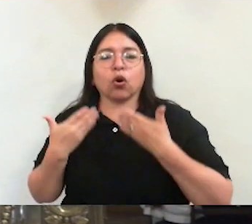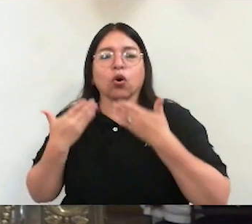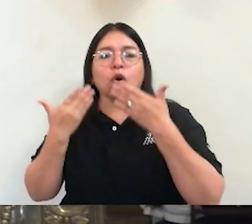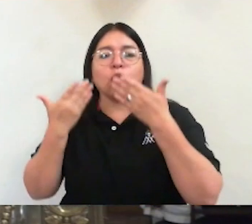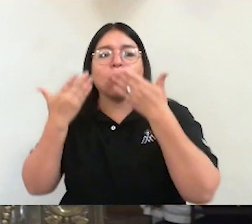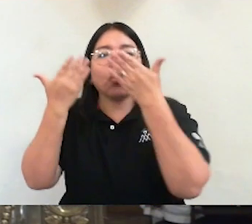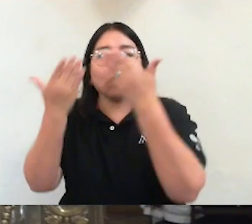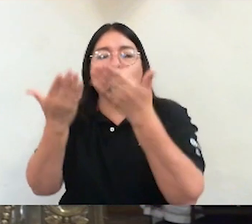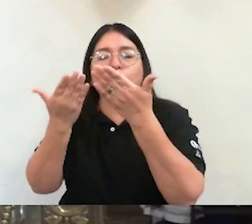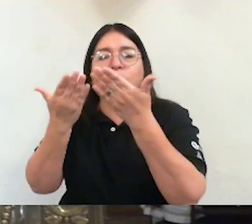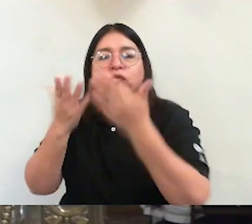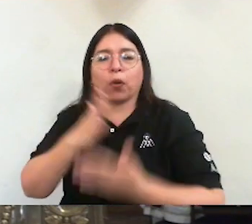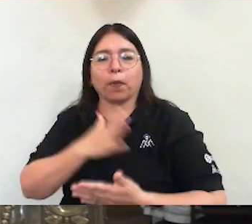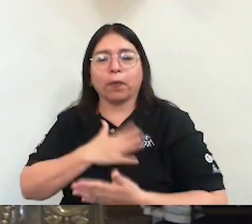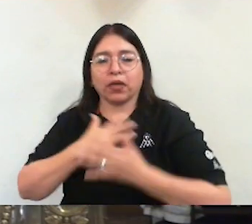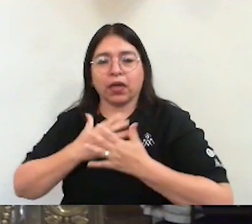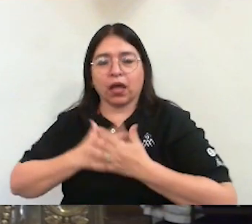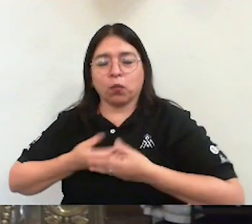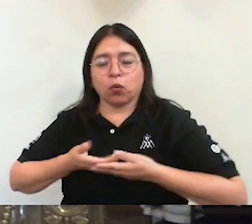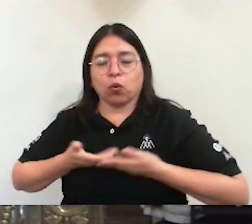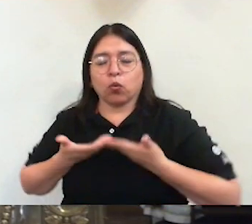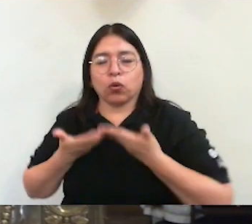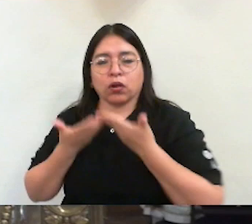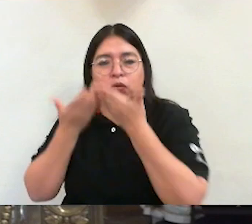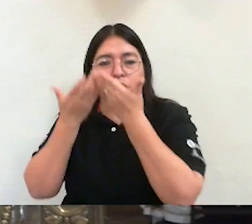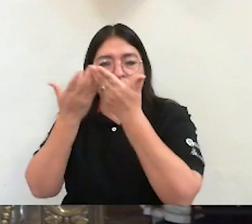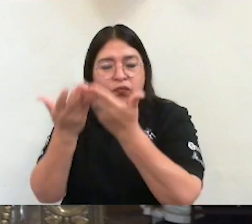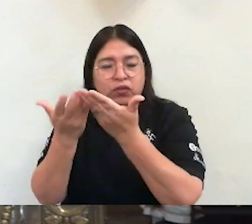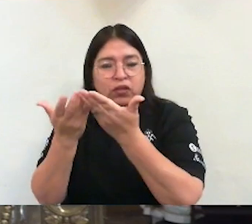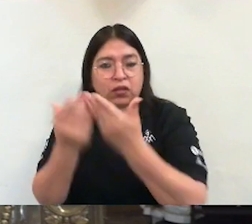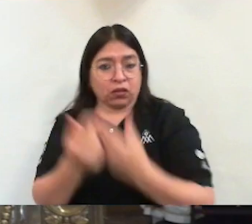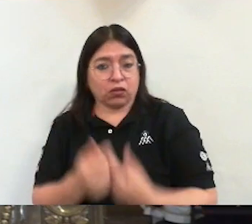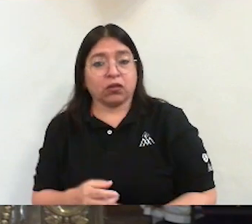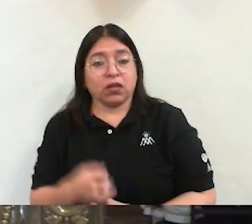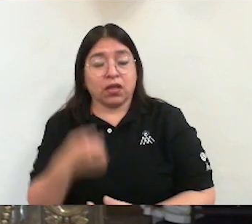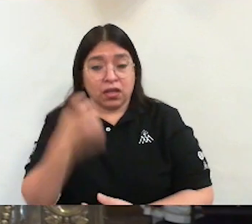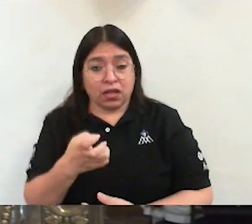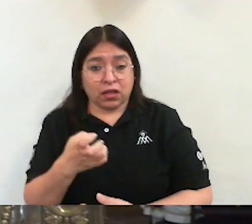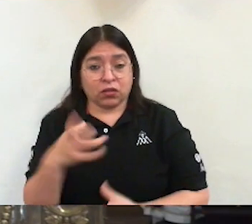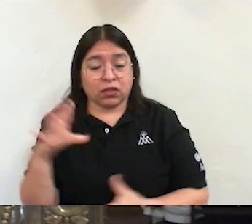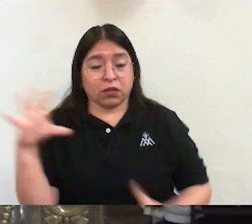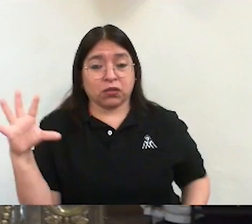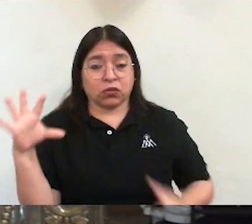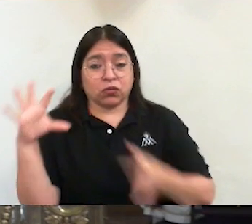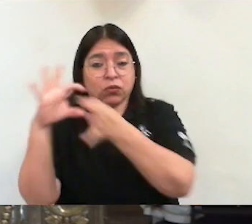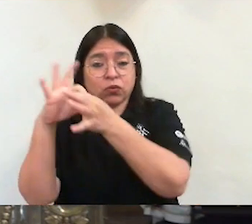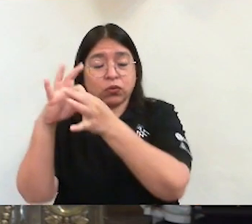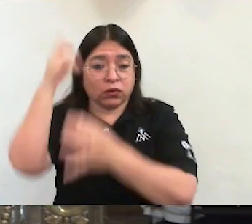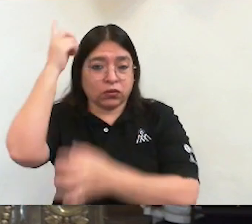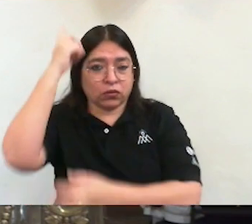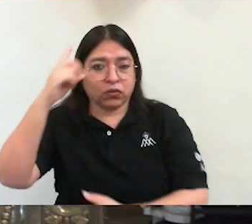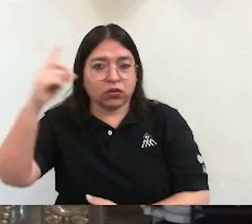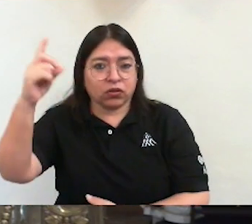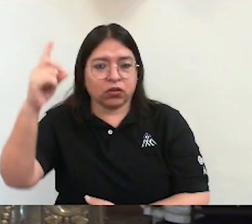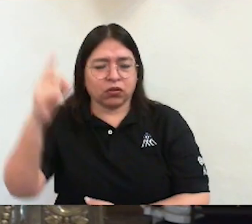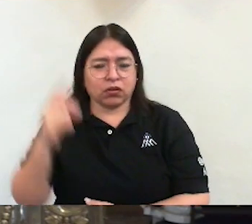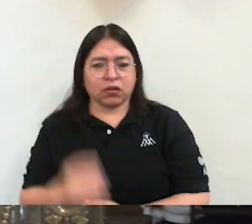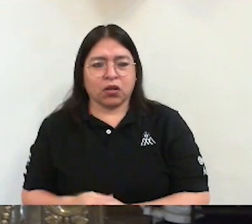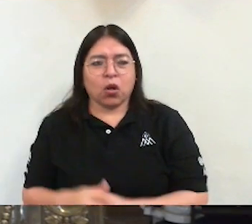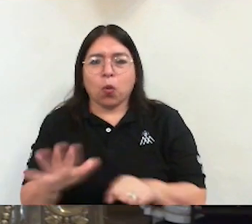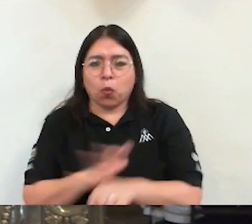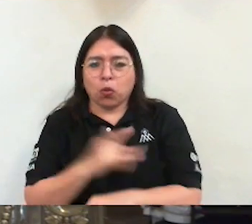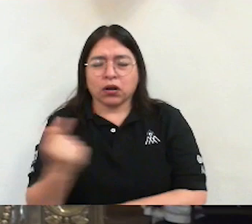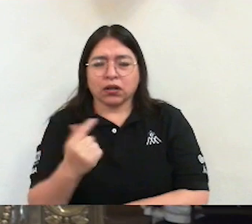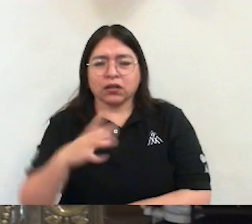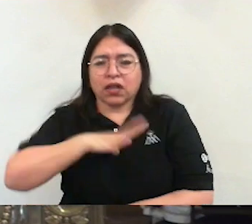Es la única manera de superar la tentación. Lo decimos en la oración